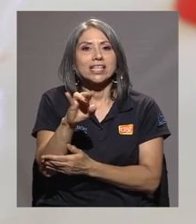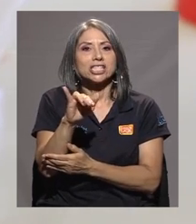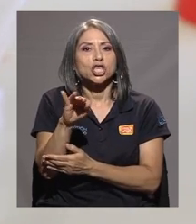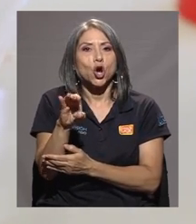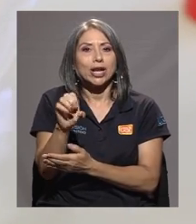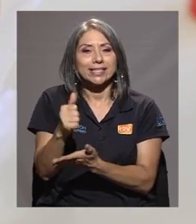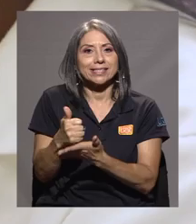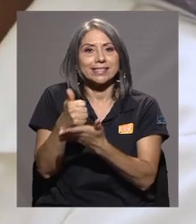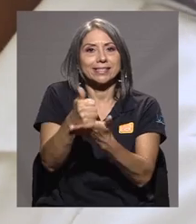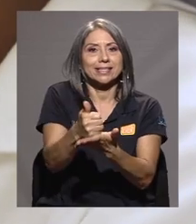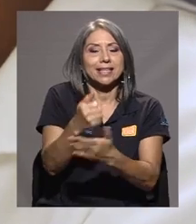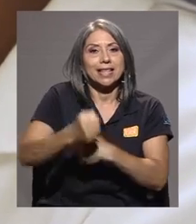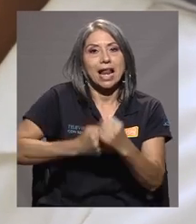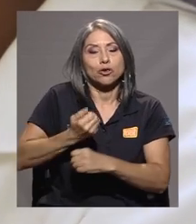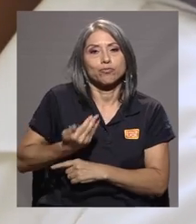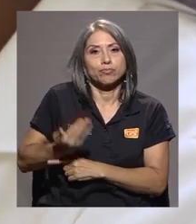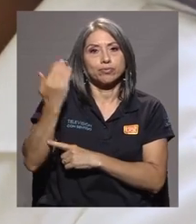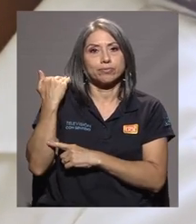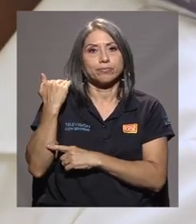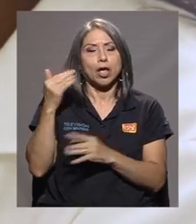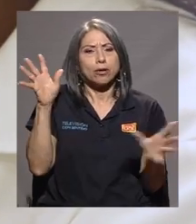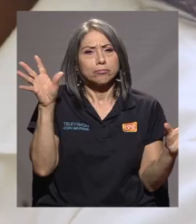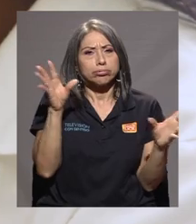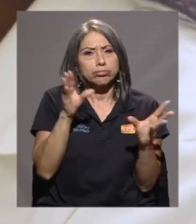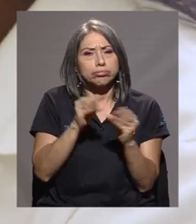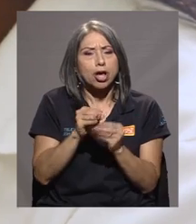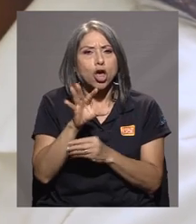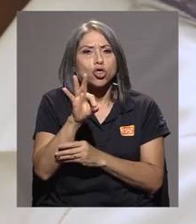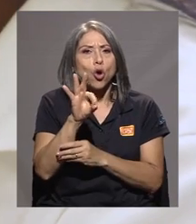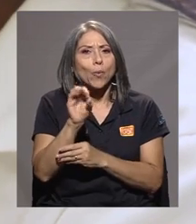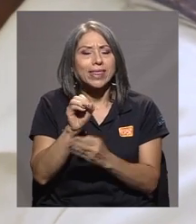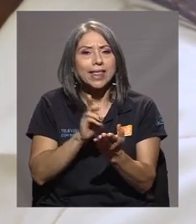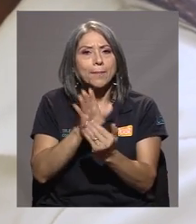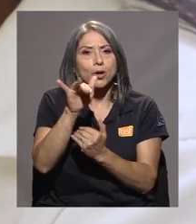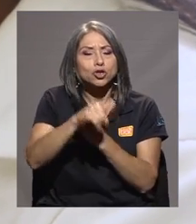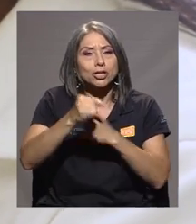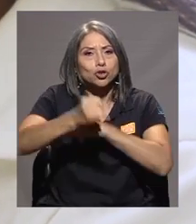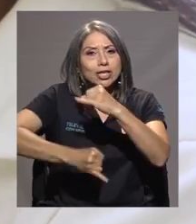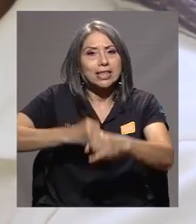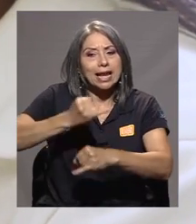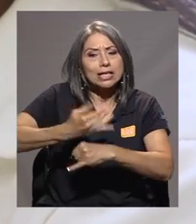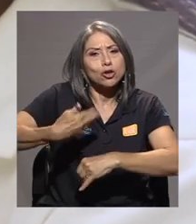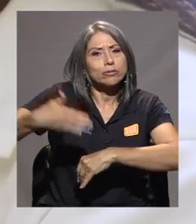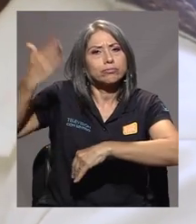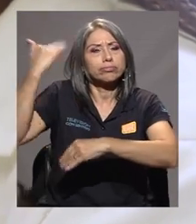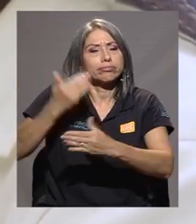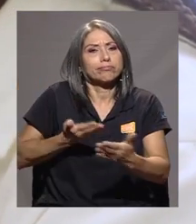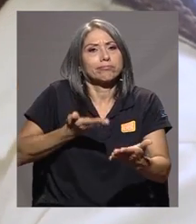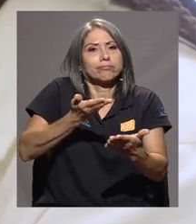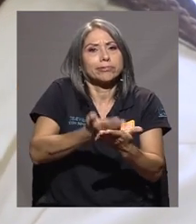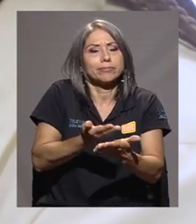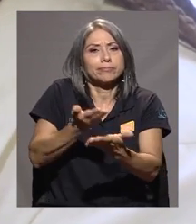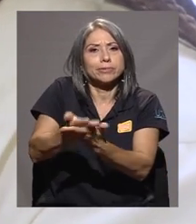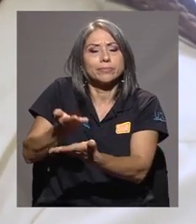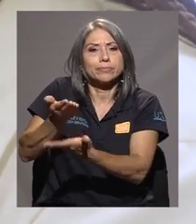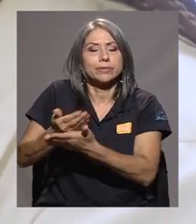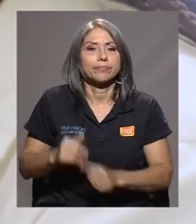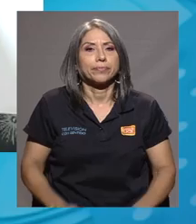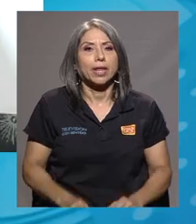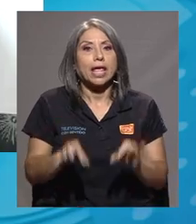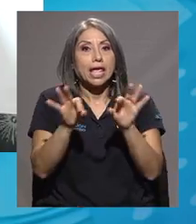el 2020, entre 90 proyectos internacionales que se postularon en su momento. La